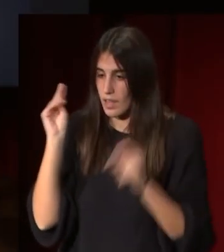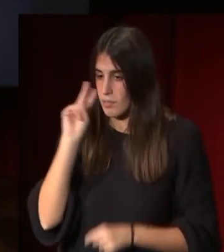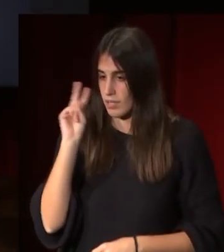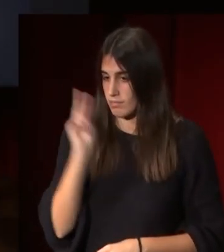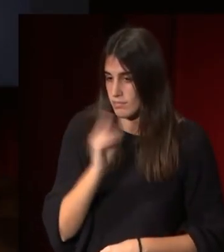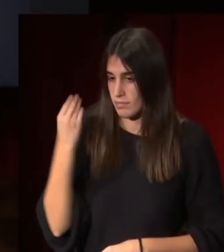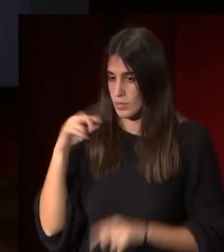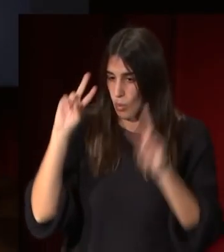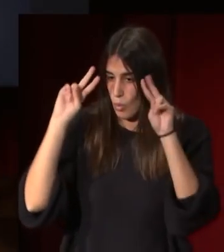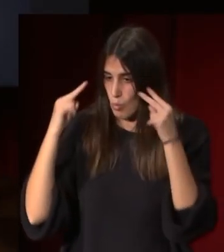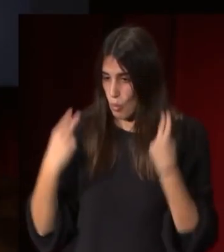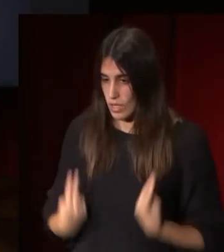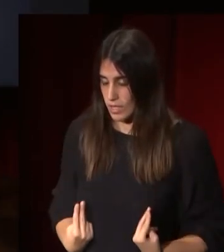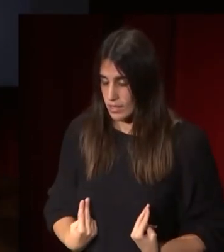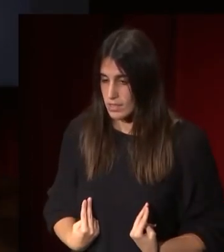va a